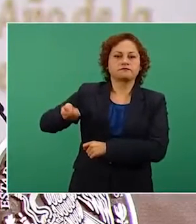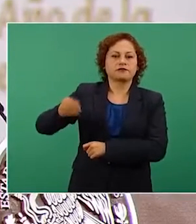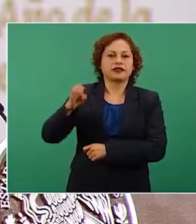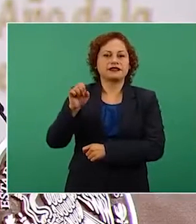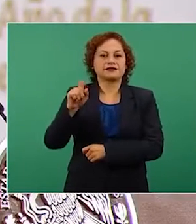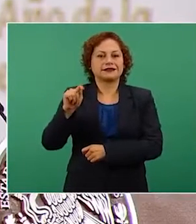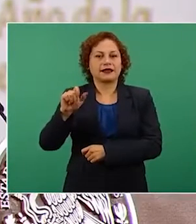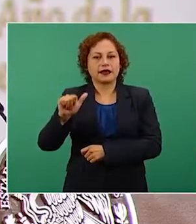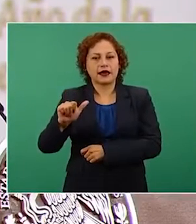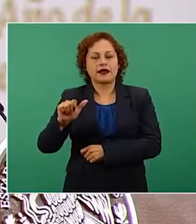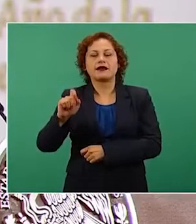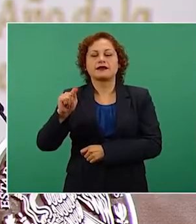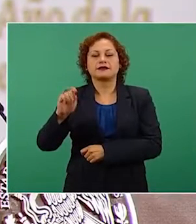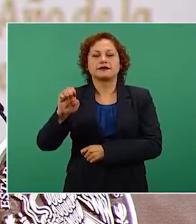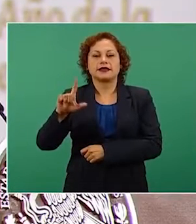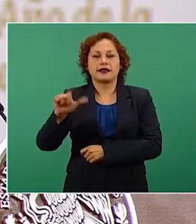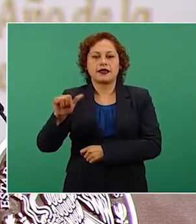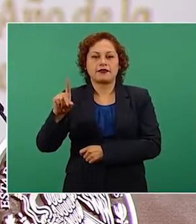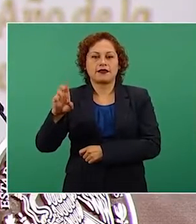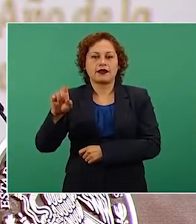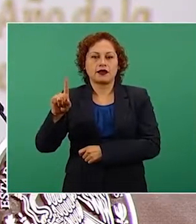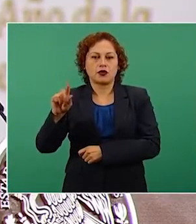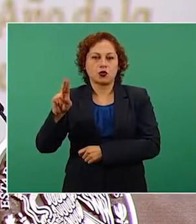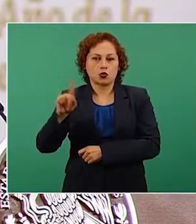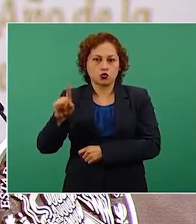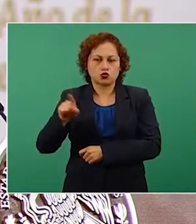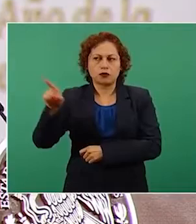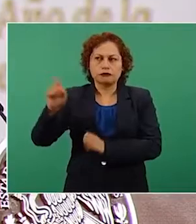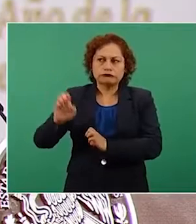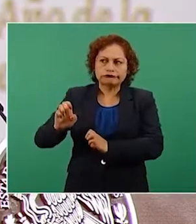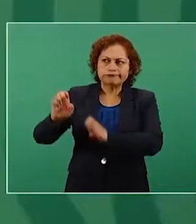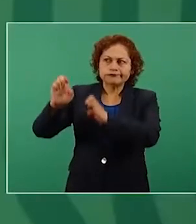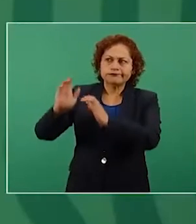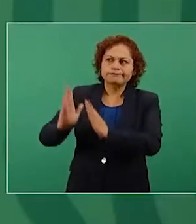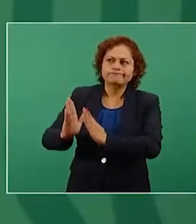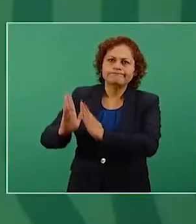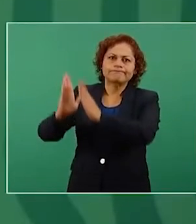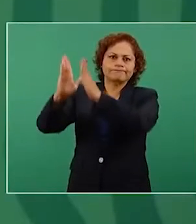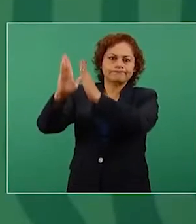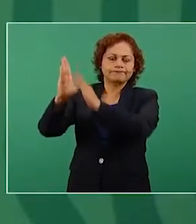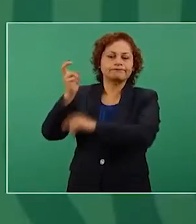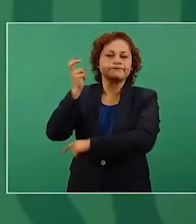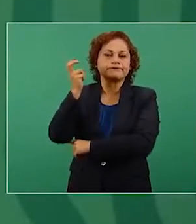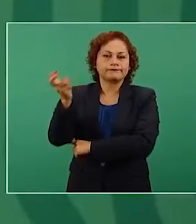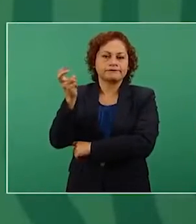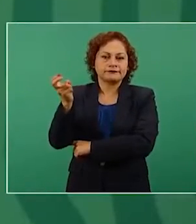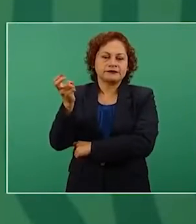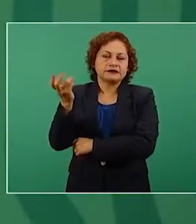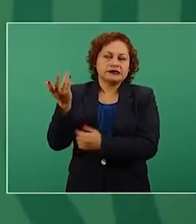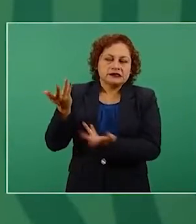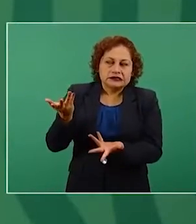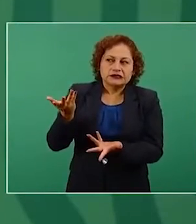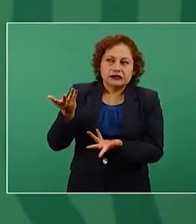si no a la corrupción,